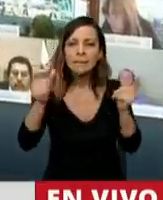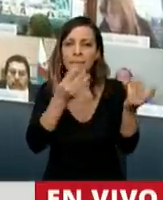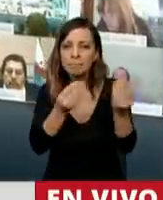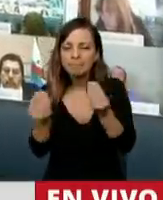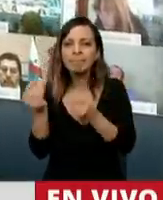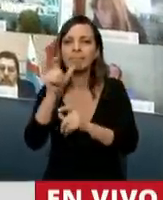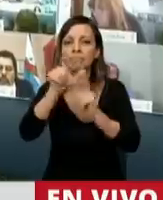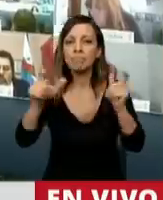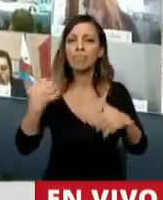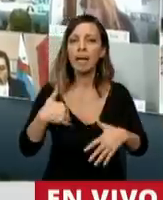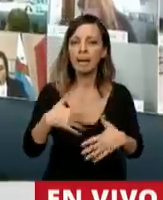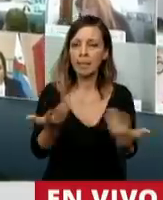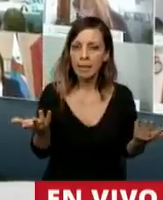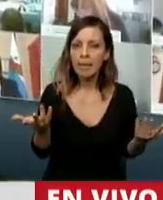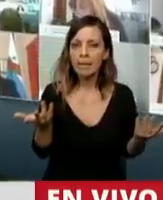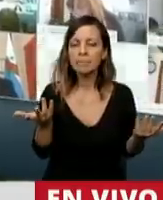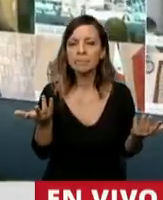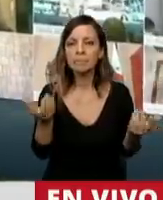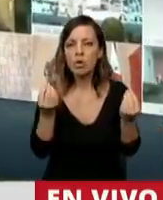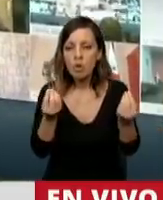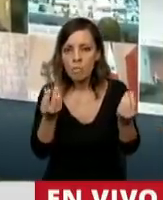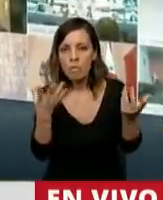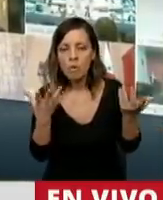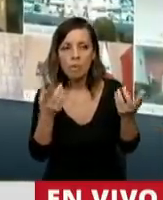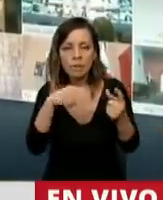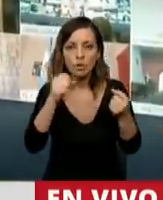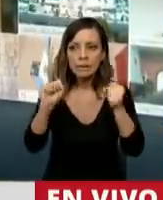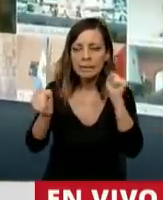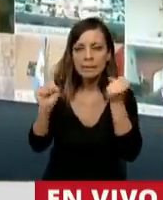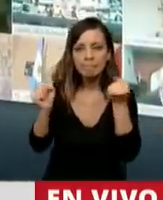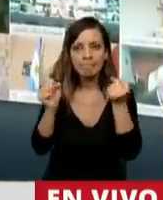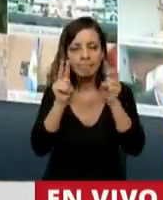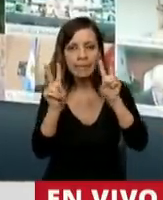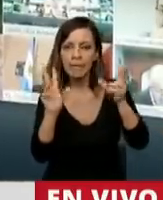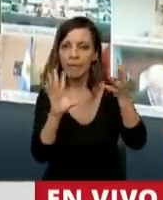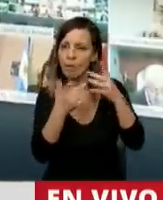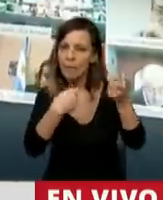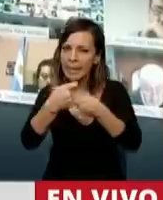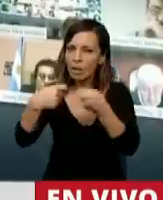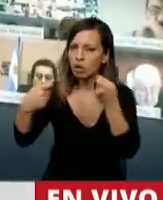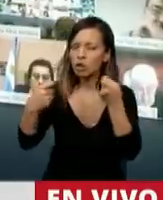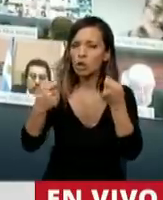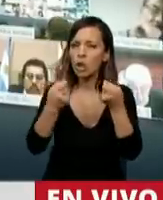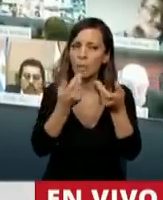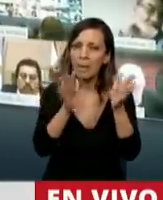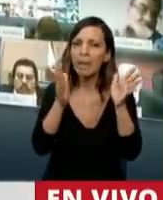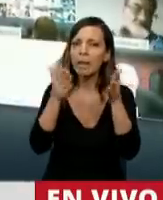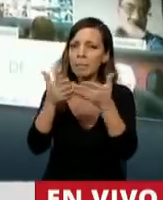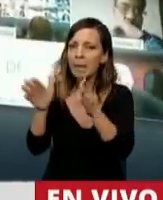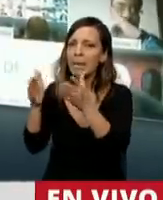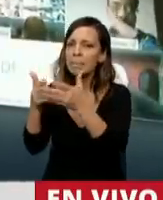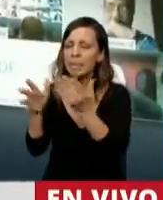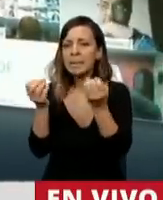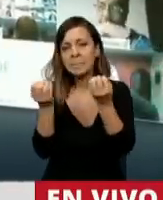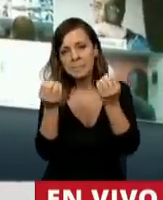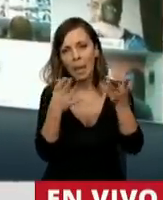que ven con desesperación como no pueden mantener el comercio abierto y que aunque lo puedan abrir no hay quien vaya a